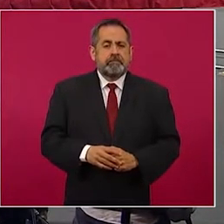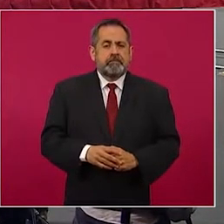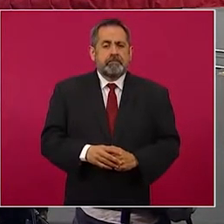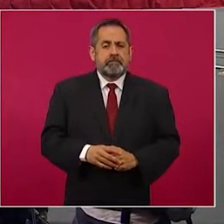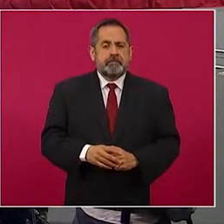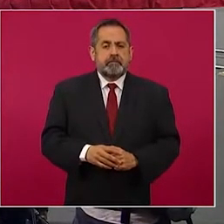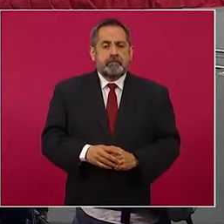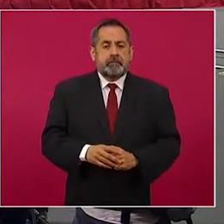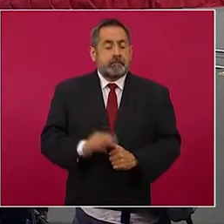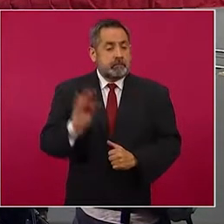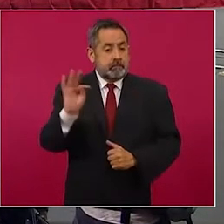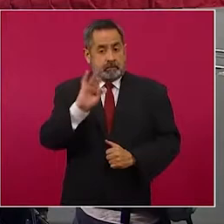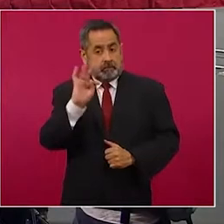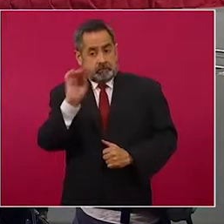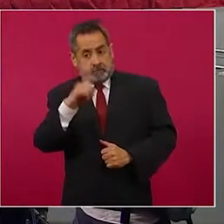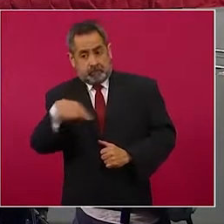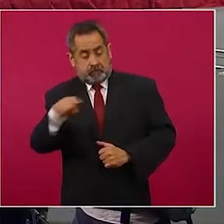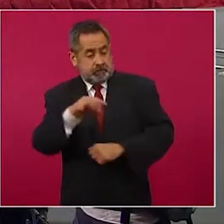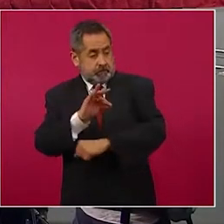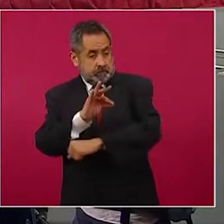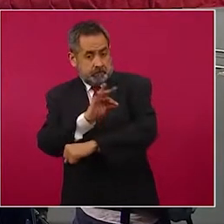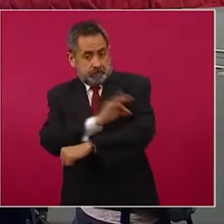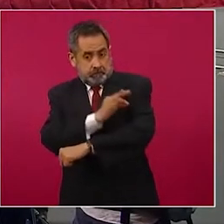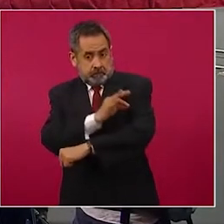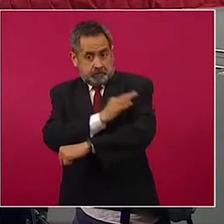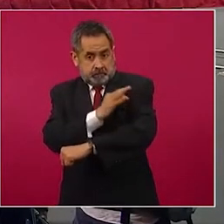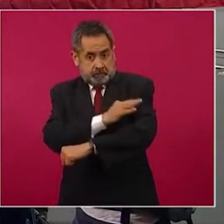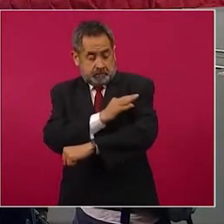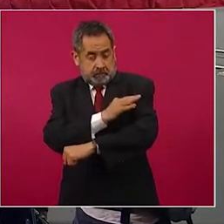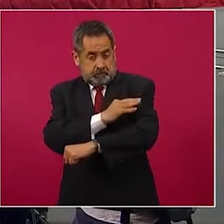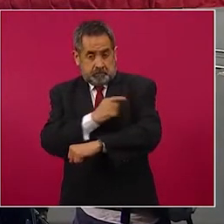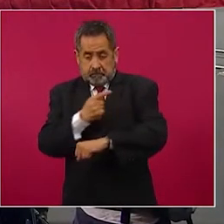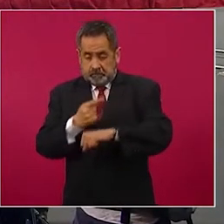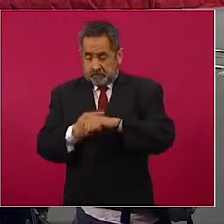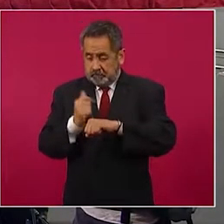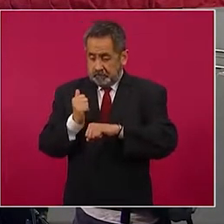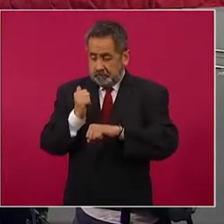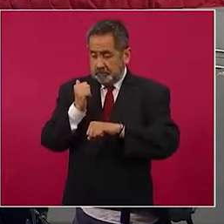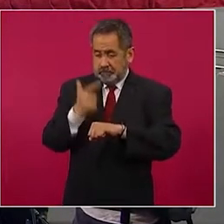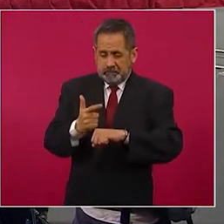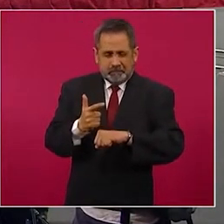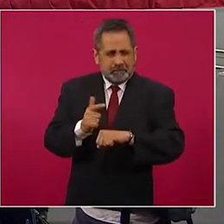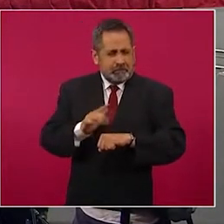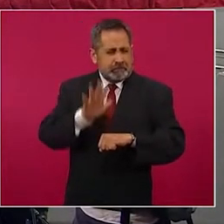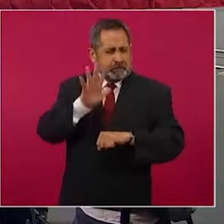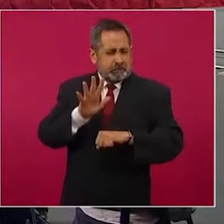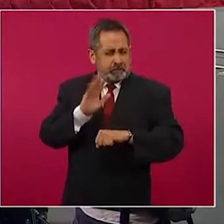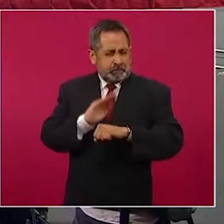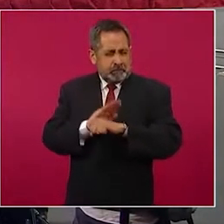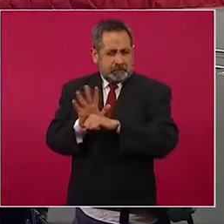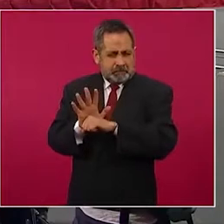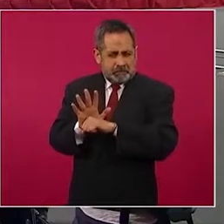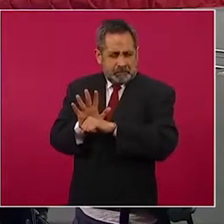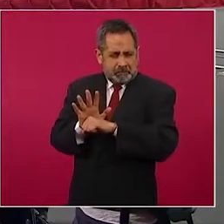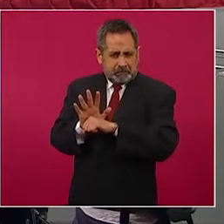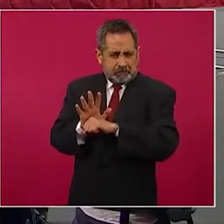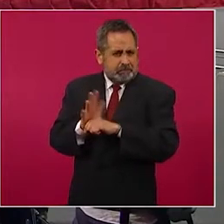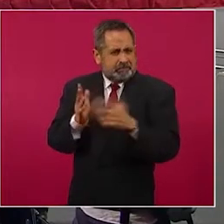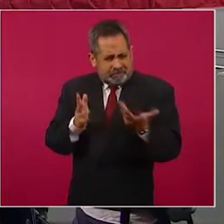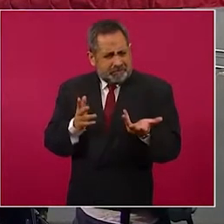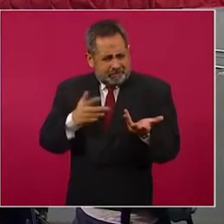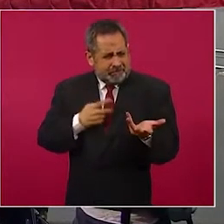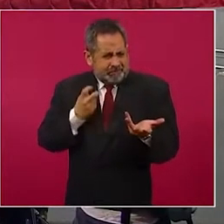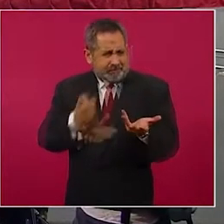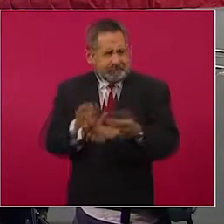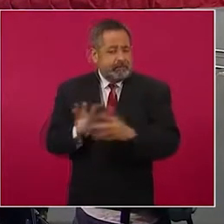si se vacunaron y enfrentan, enferman de algo que parece COVID, asuman que es